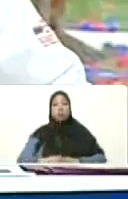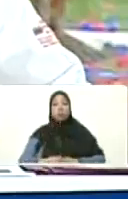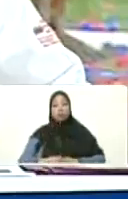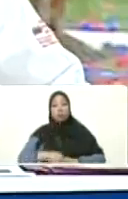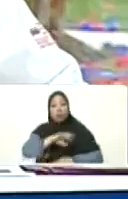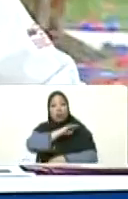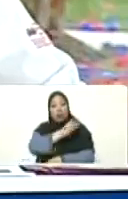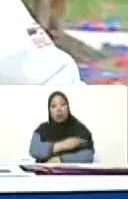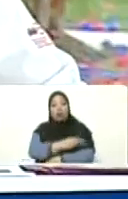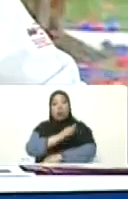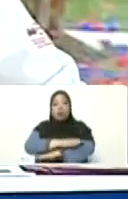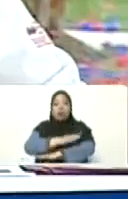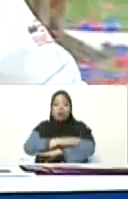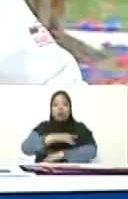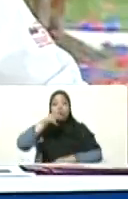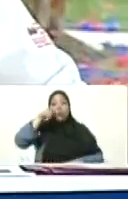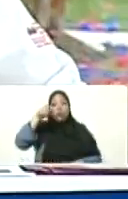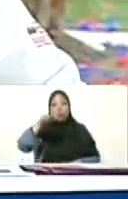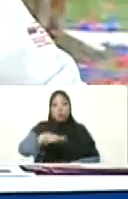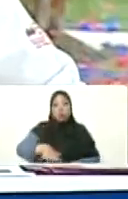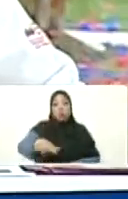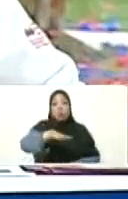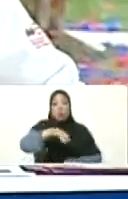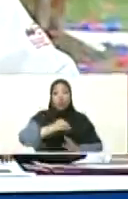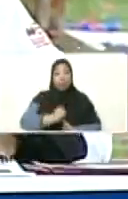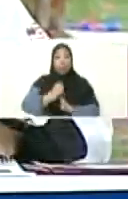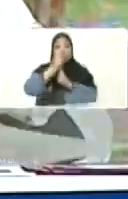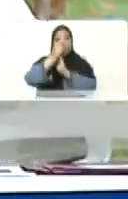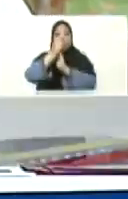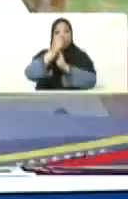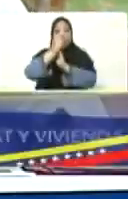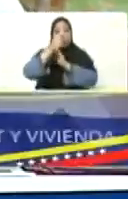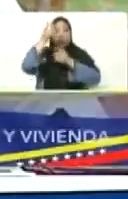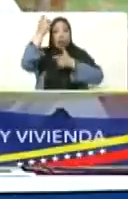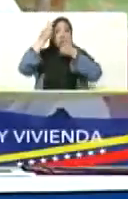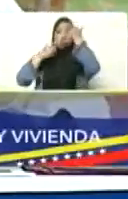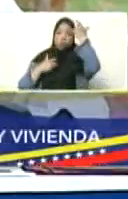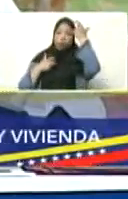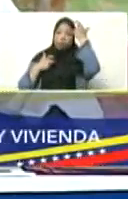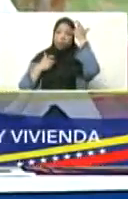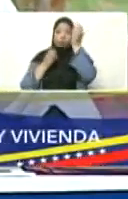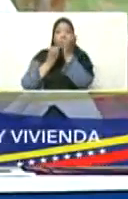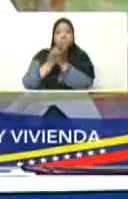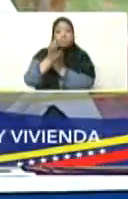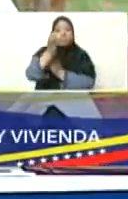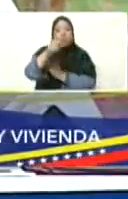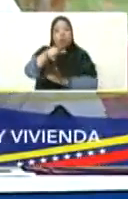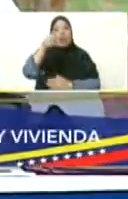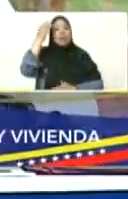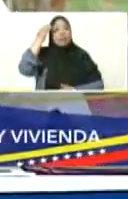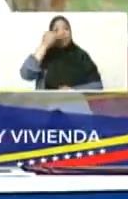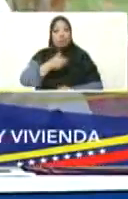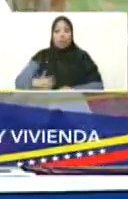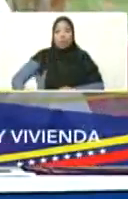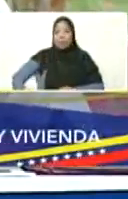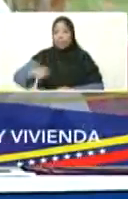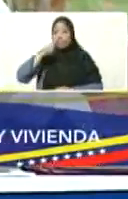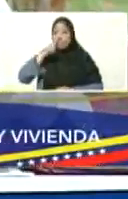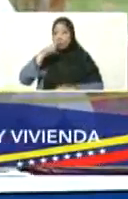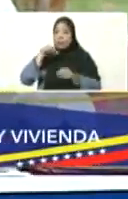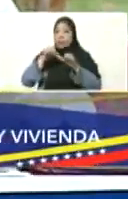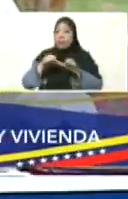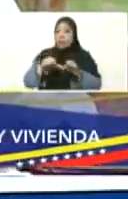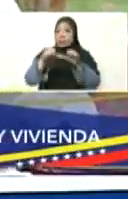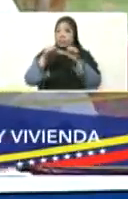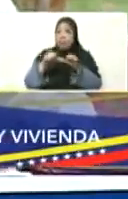fuerza moral de un pueblo, con el líder supremo Hugo Chávez, y con usted, que ha sabido mantener en la tormenta esta